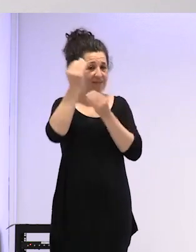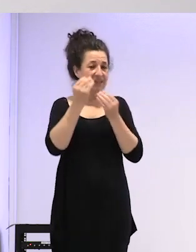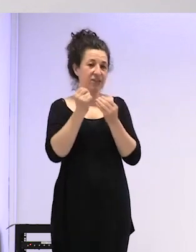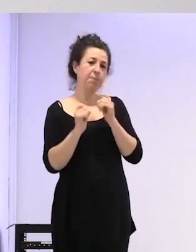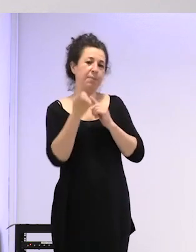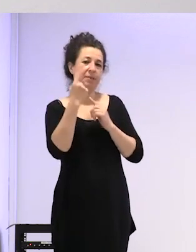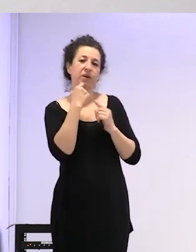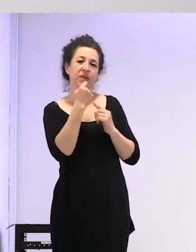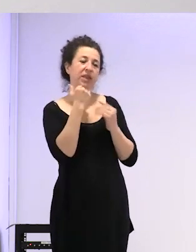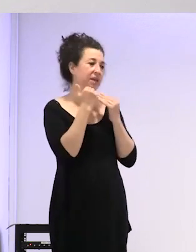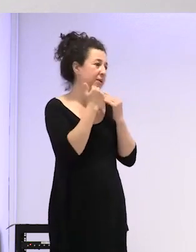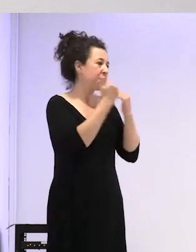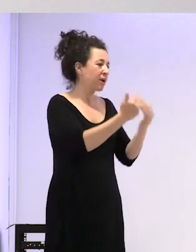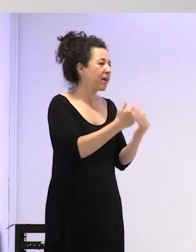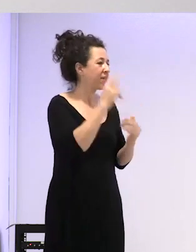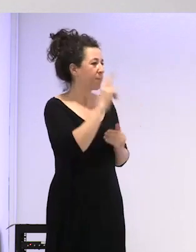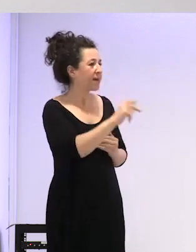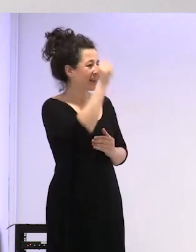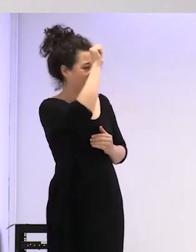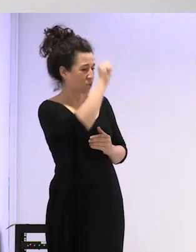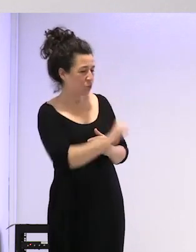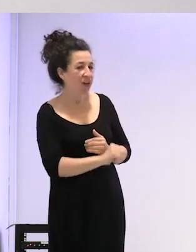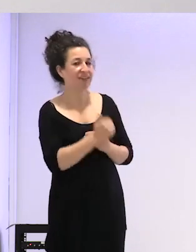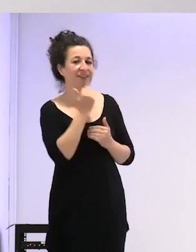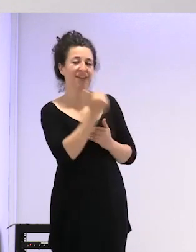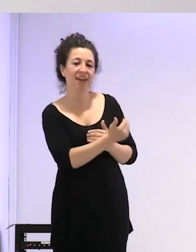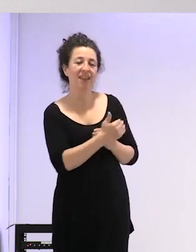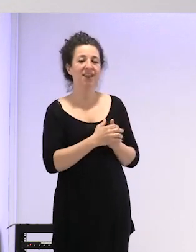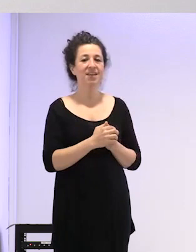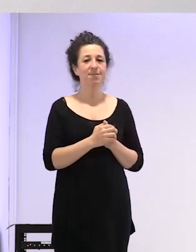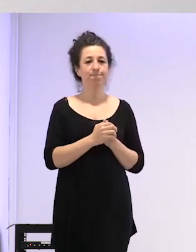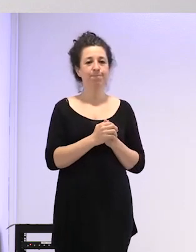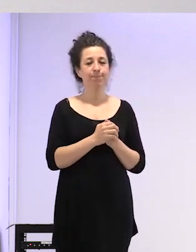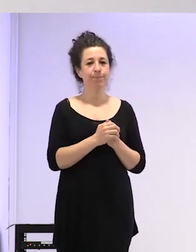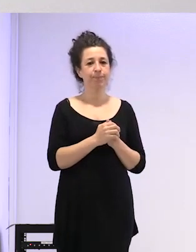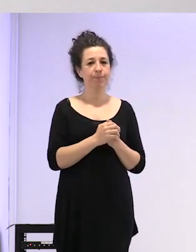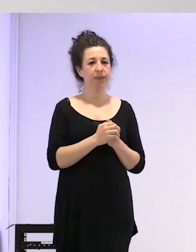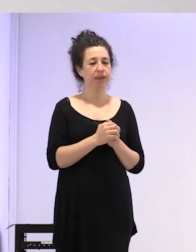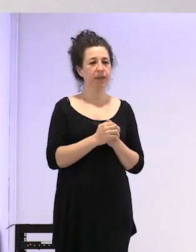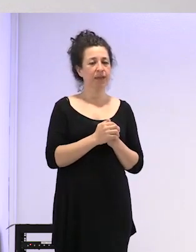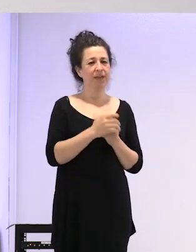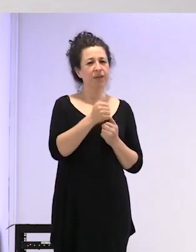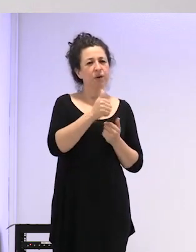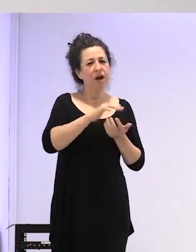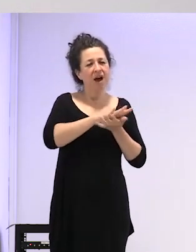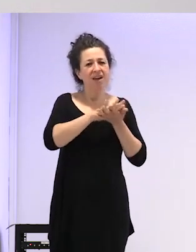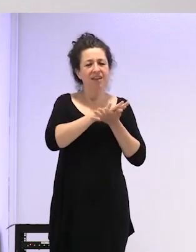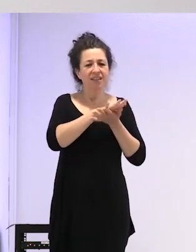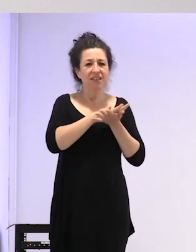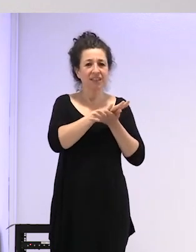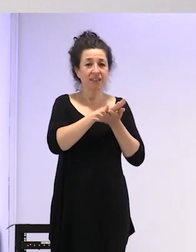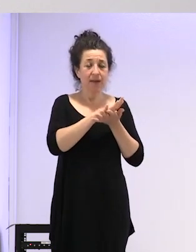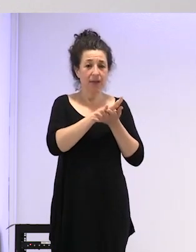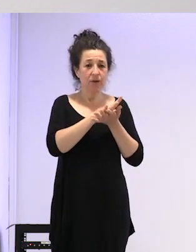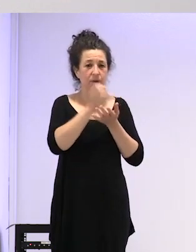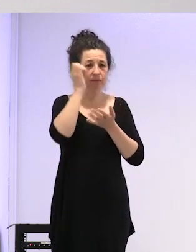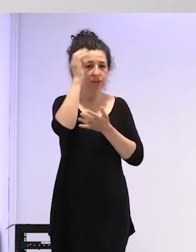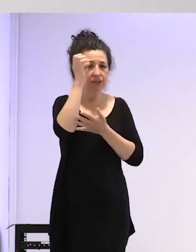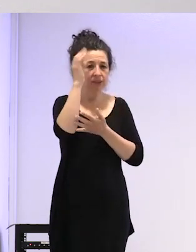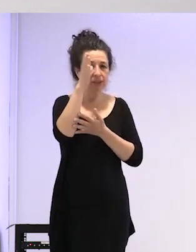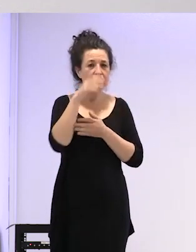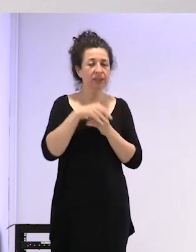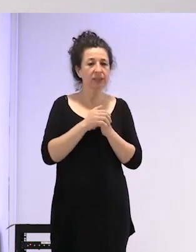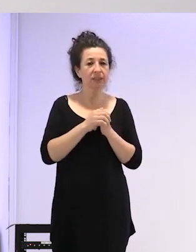agradecen verte y escucharte y eso que en la que has comentado en tu intervención has utilizado la palabra